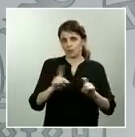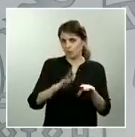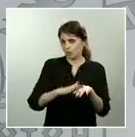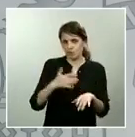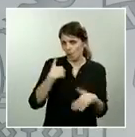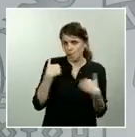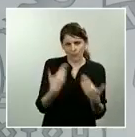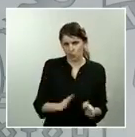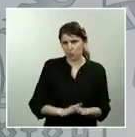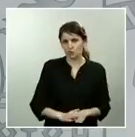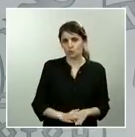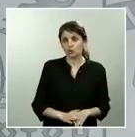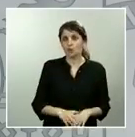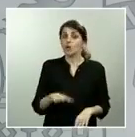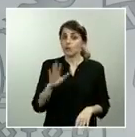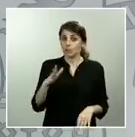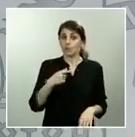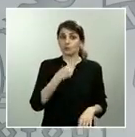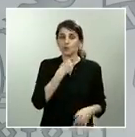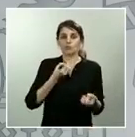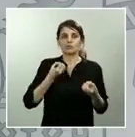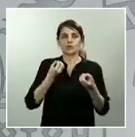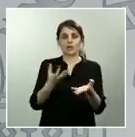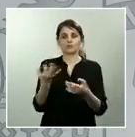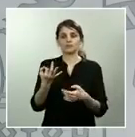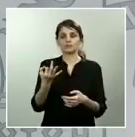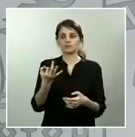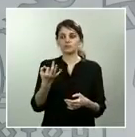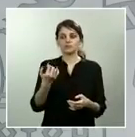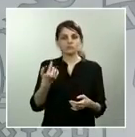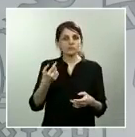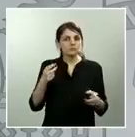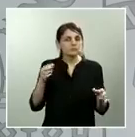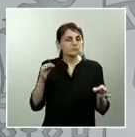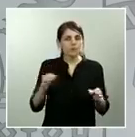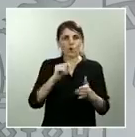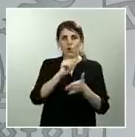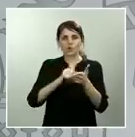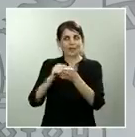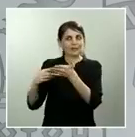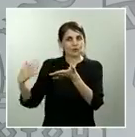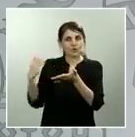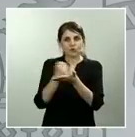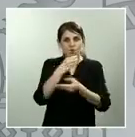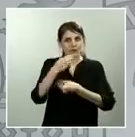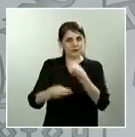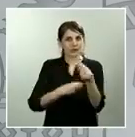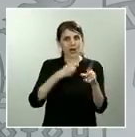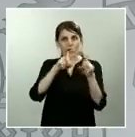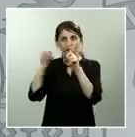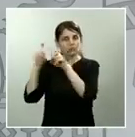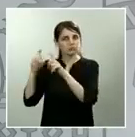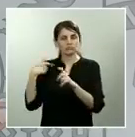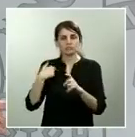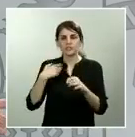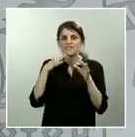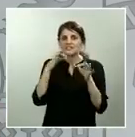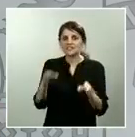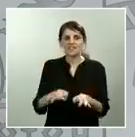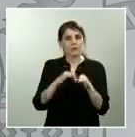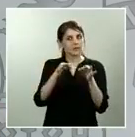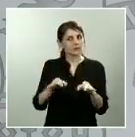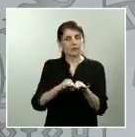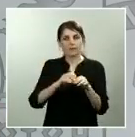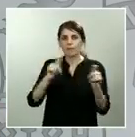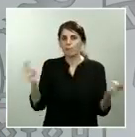se ha transmitido que no se vayan a publicar los contratos sino que lo que obliga la ley quedaba suspendido los plazos por motivo de la